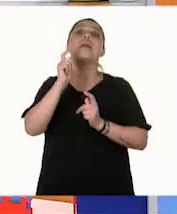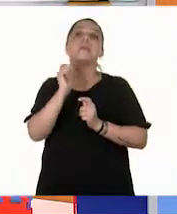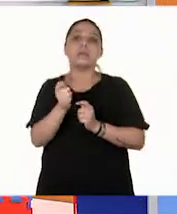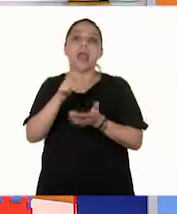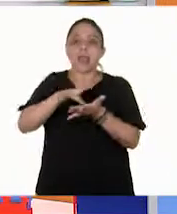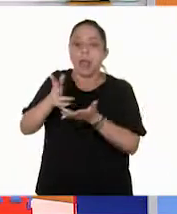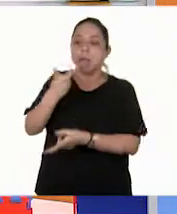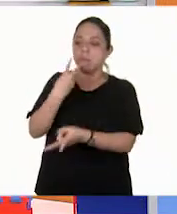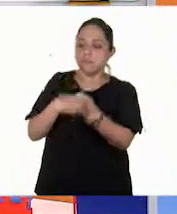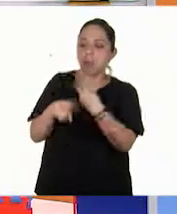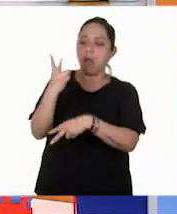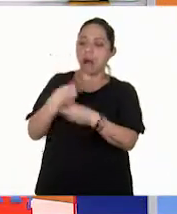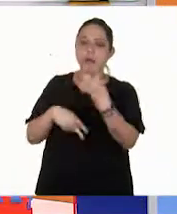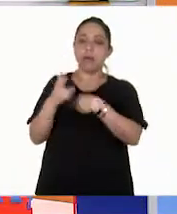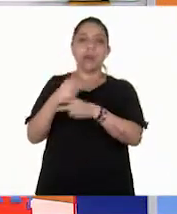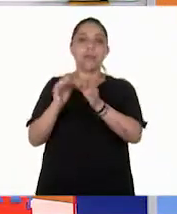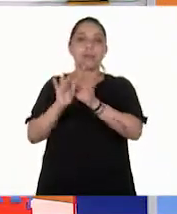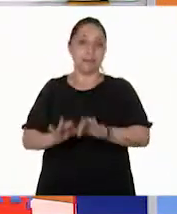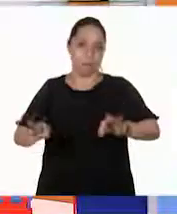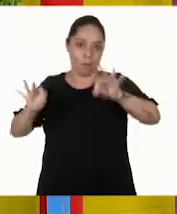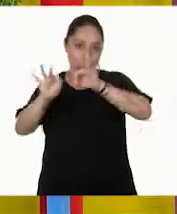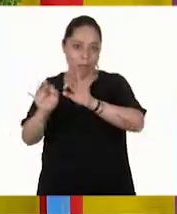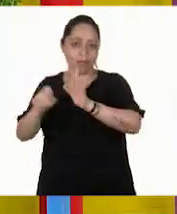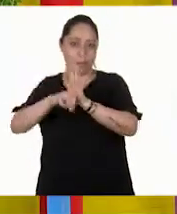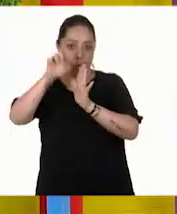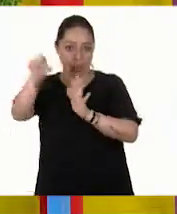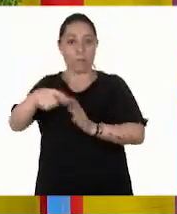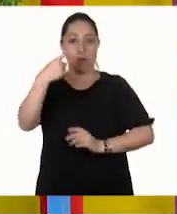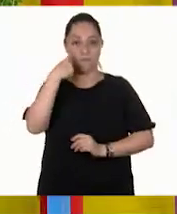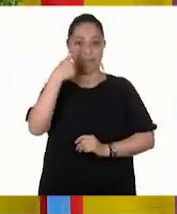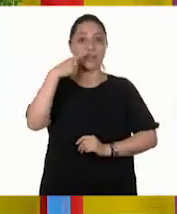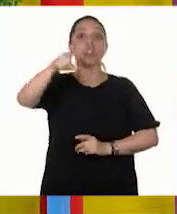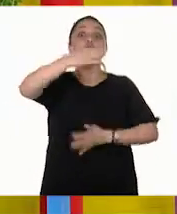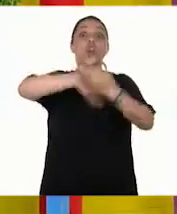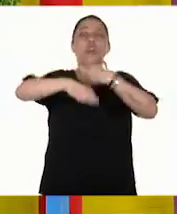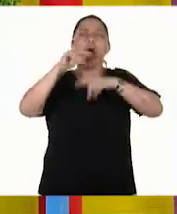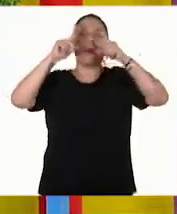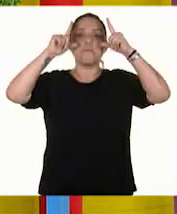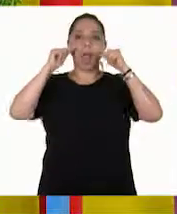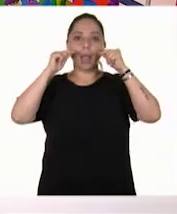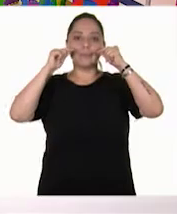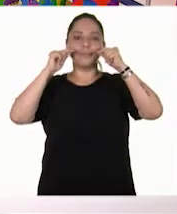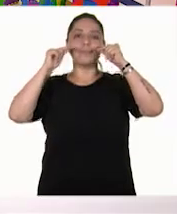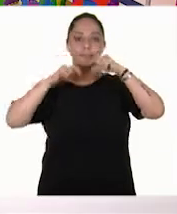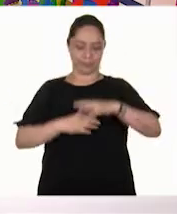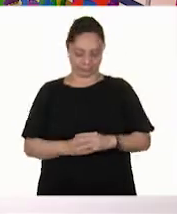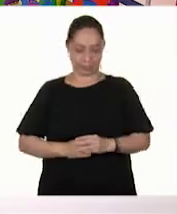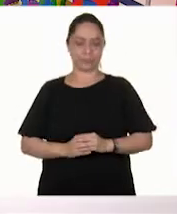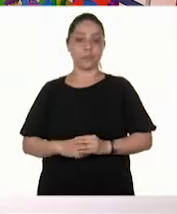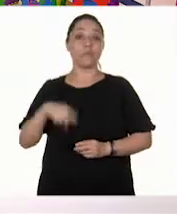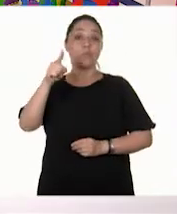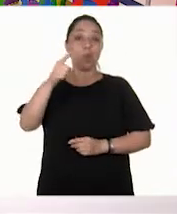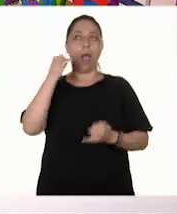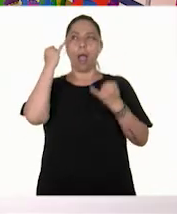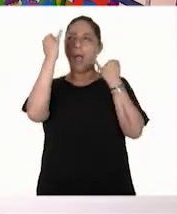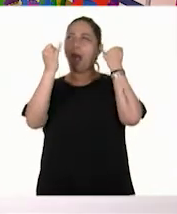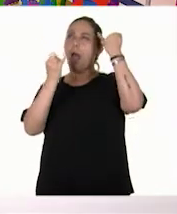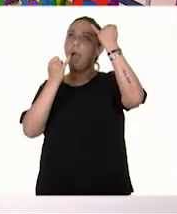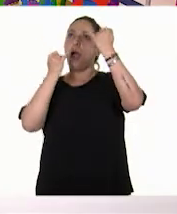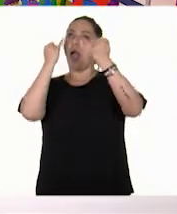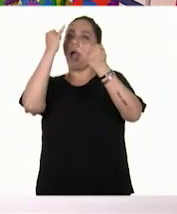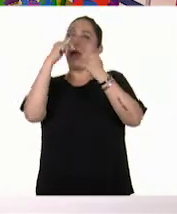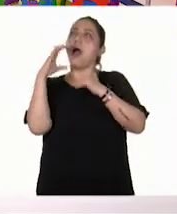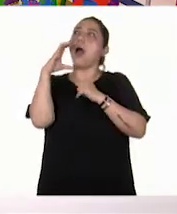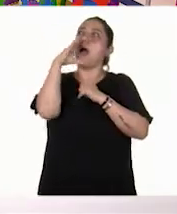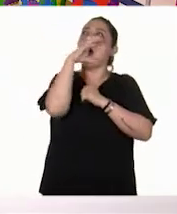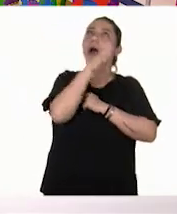Por ejemplo, vamos a hacer un ejercicio rápidamente. Sí. Cierre los ojos todos. Muy bien. Ciérralos, ciérralos. Ahora imagínate que es un día muy